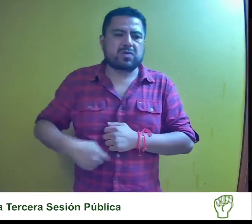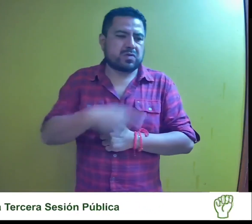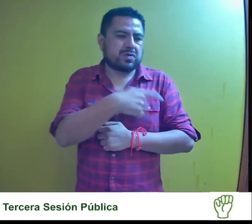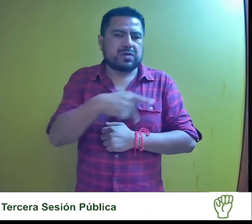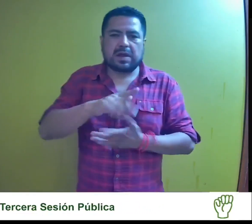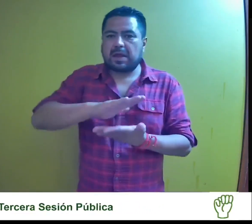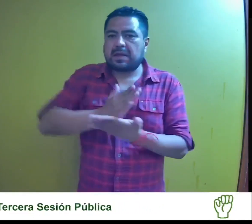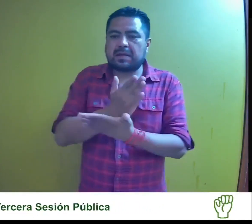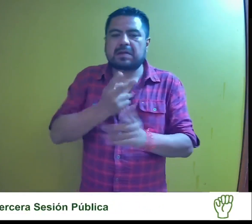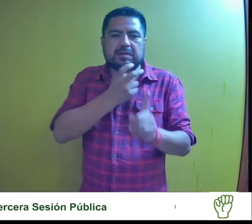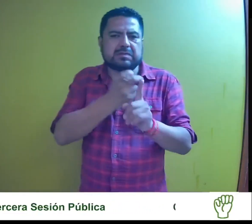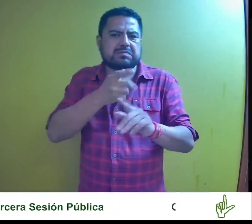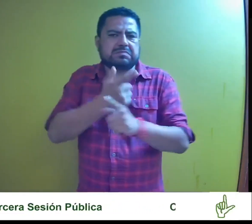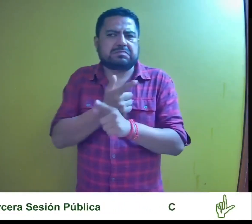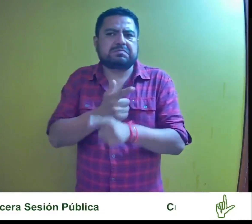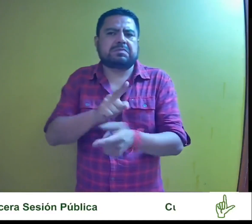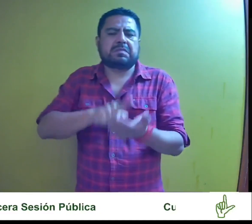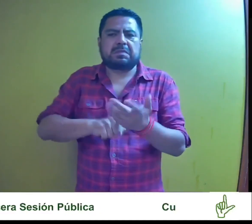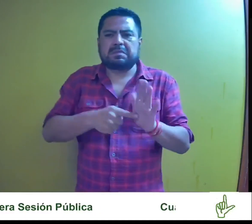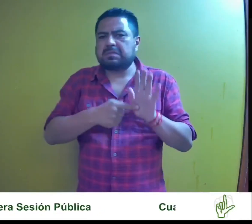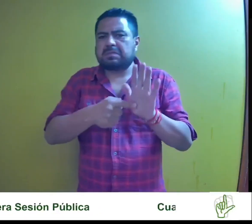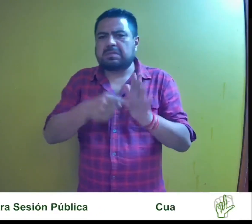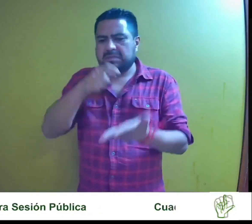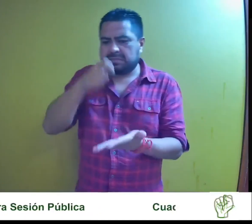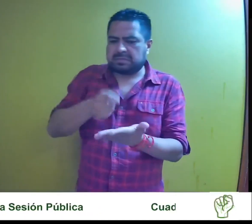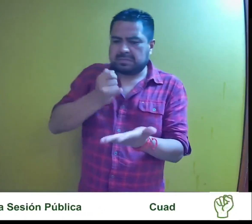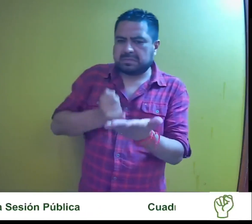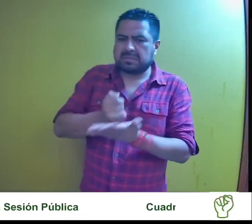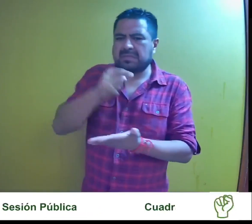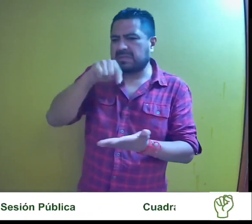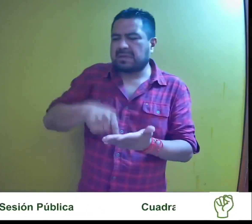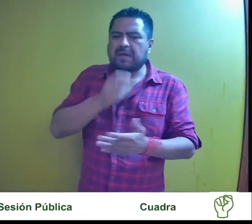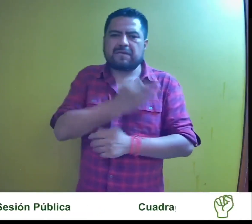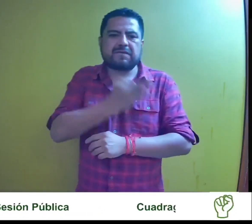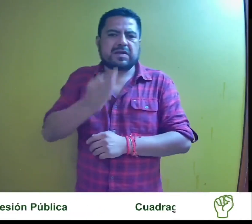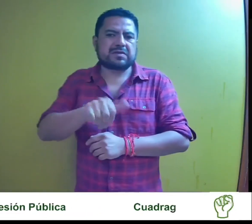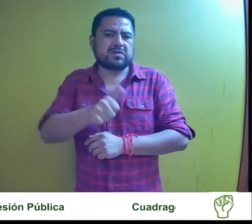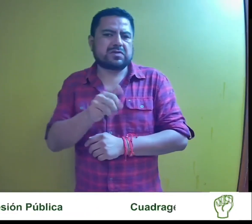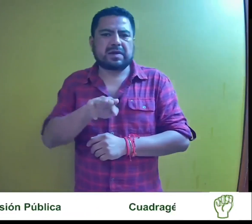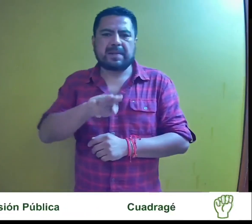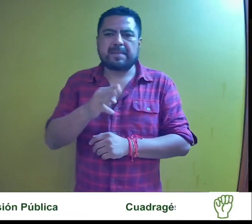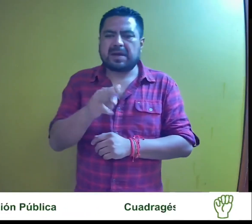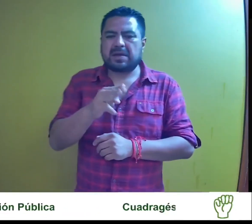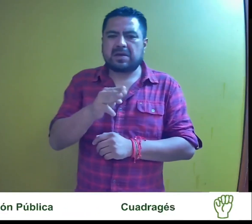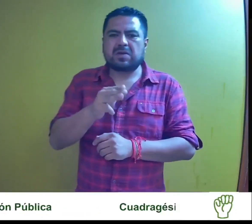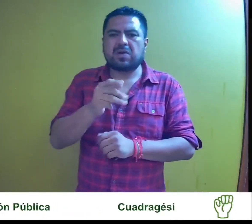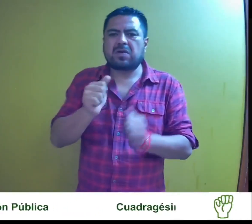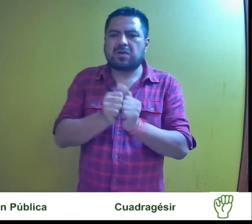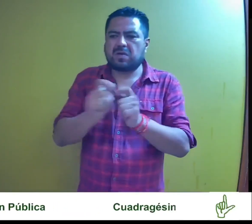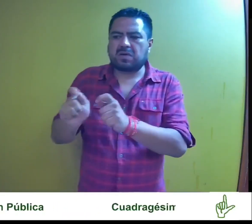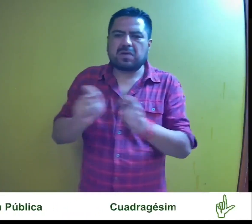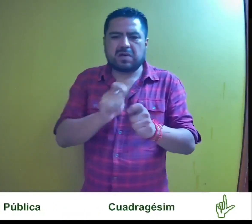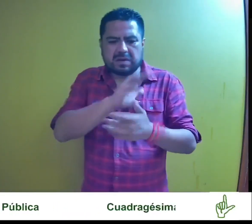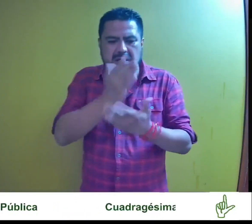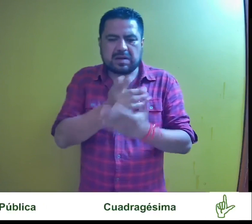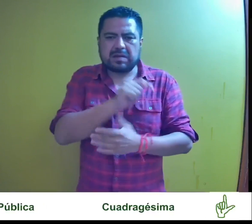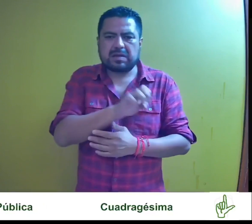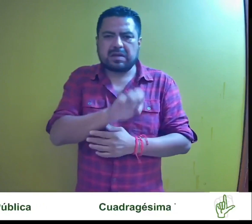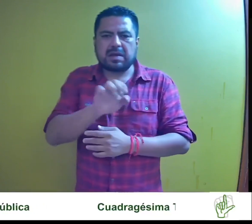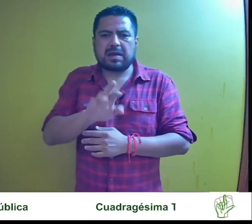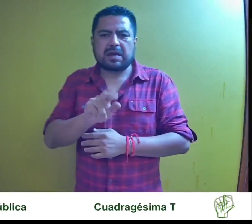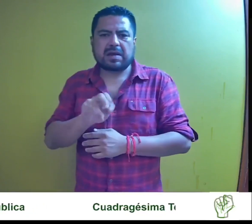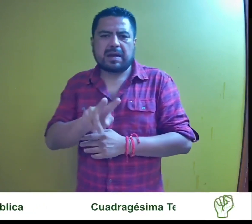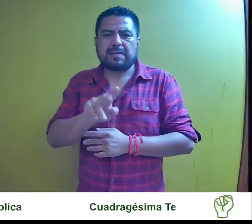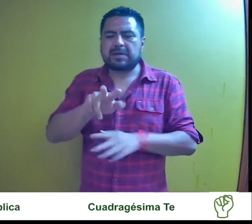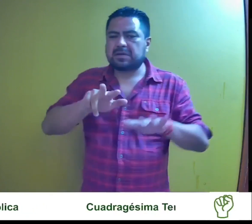Además de que es un hecho público y notorio, la sentencia de este órgano jurisdiccional de fecha 11 de mayo, recaída en el expediente TE, diagonal RAP,